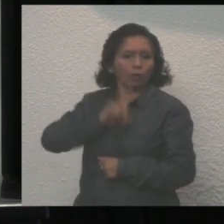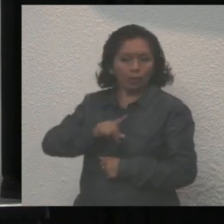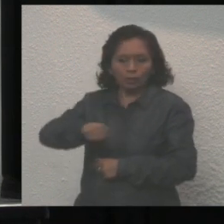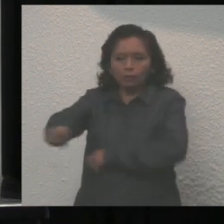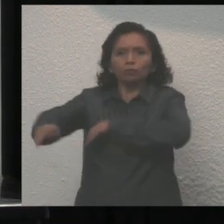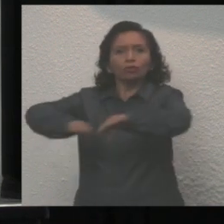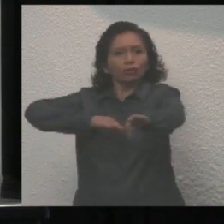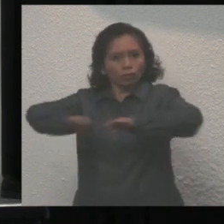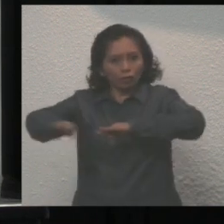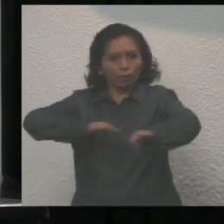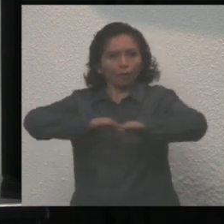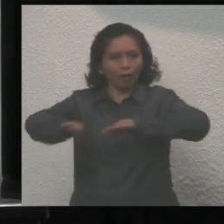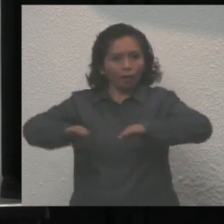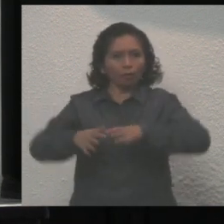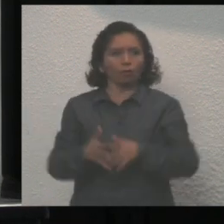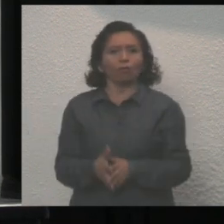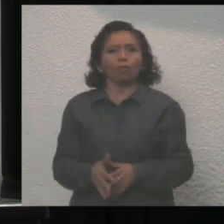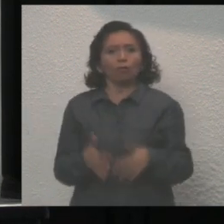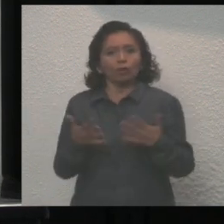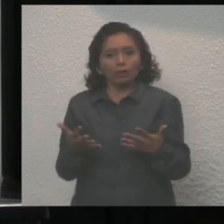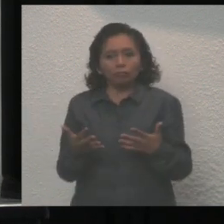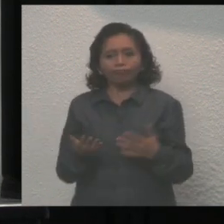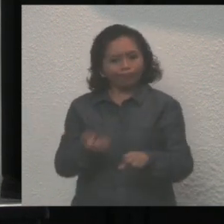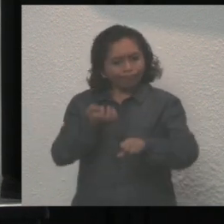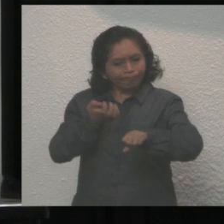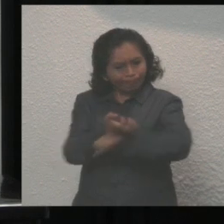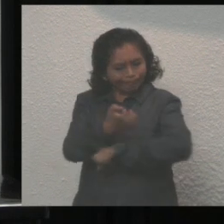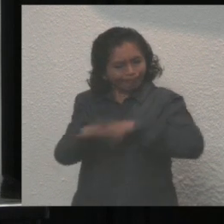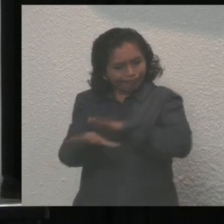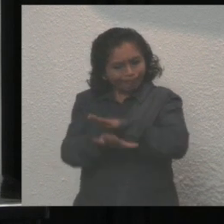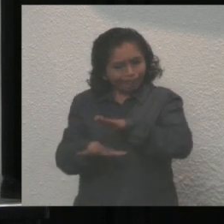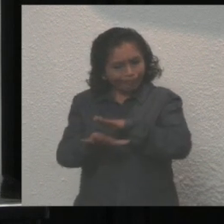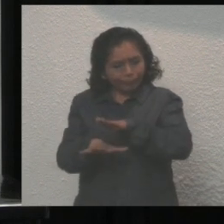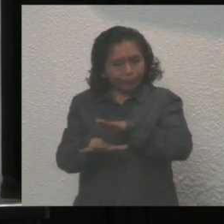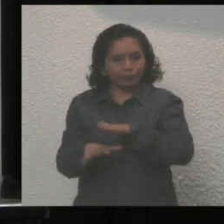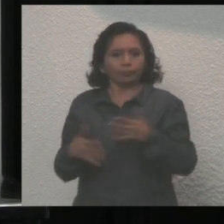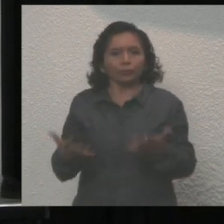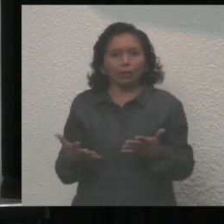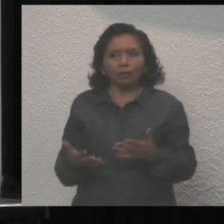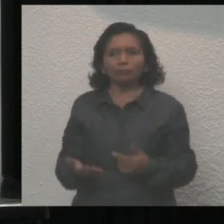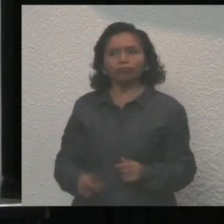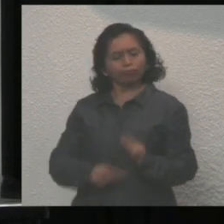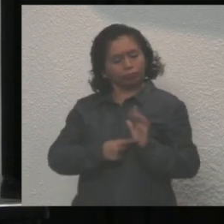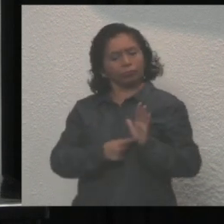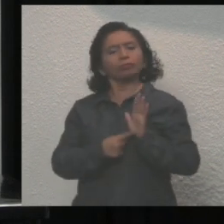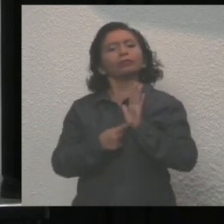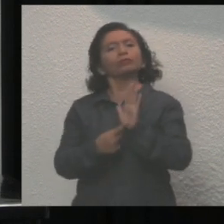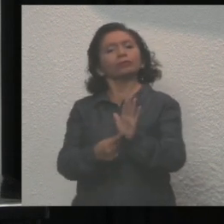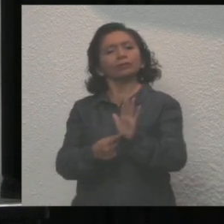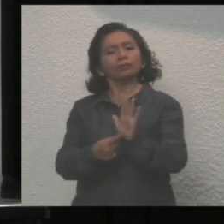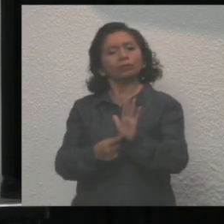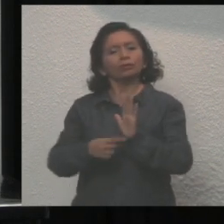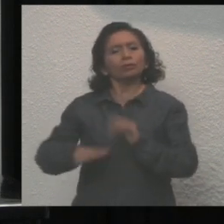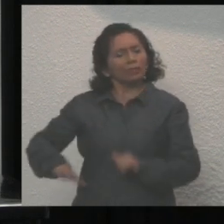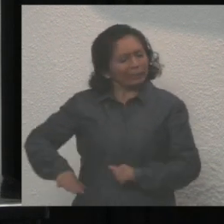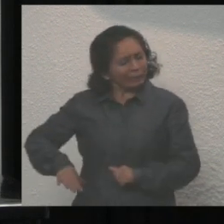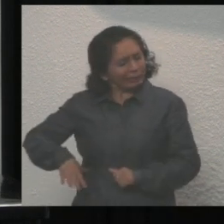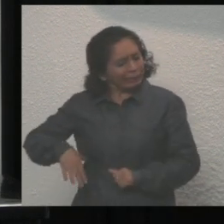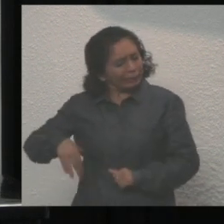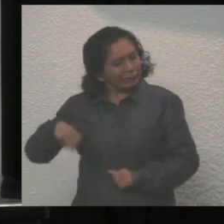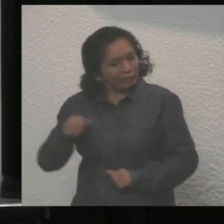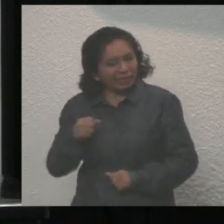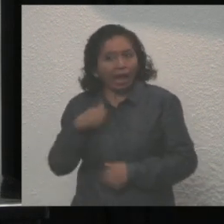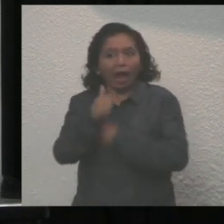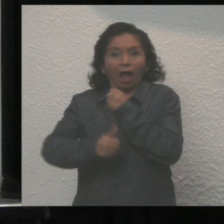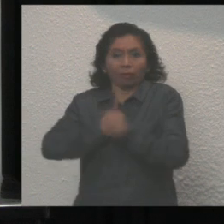trabajo han consolidado este Estado y, por supuesto, han demostrado resiliencia ante los retos vividos en este último